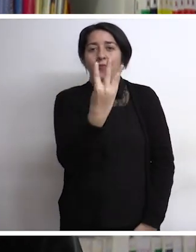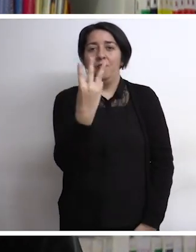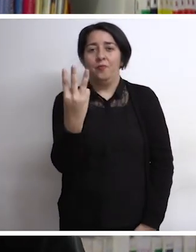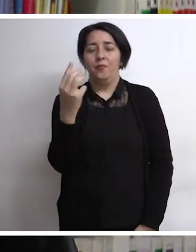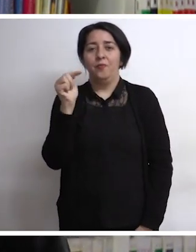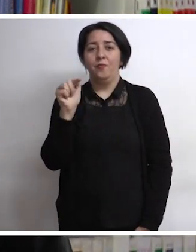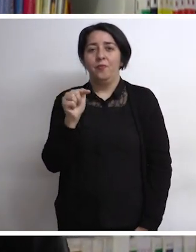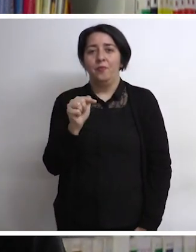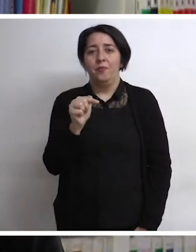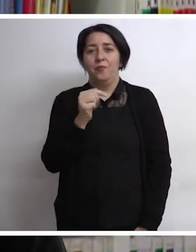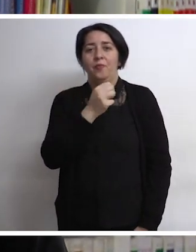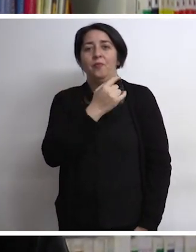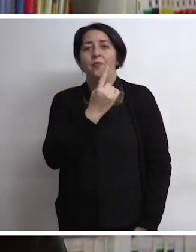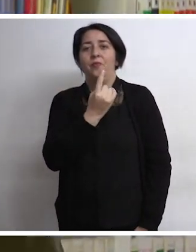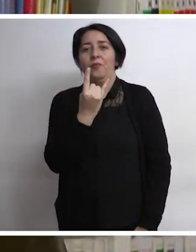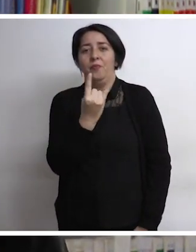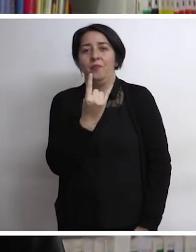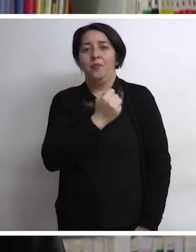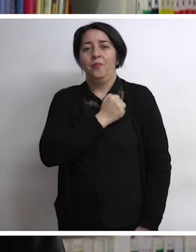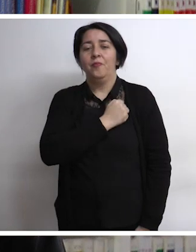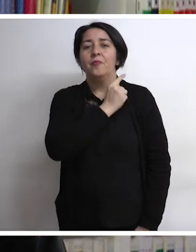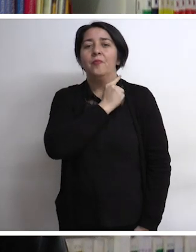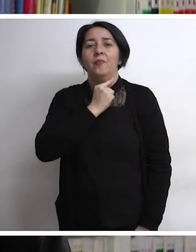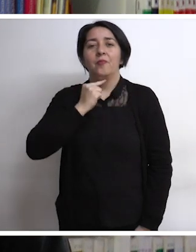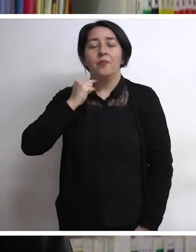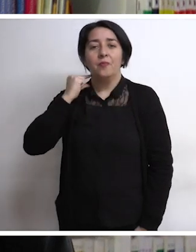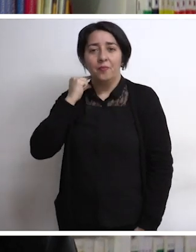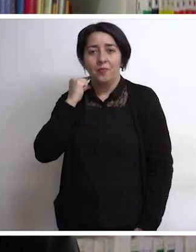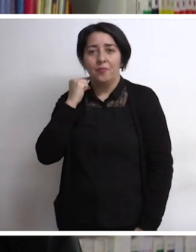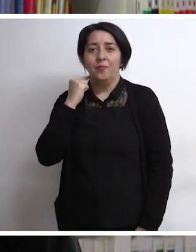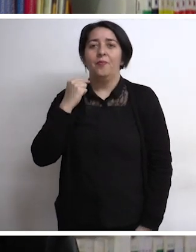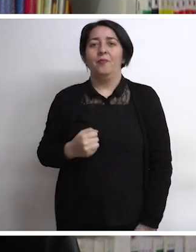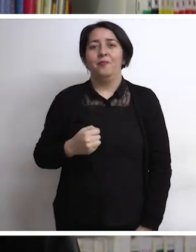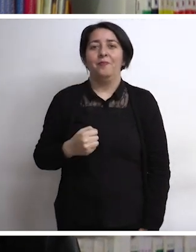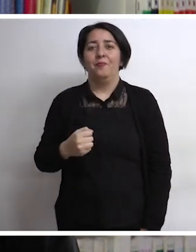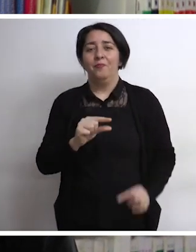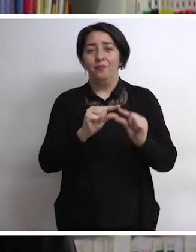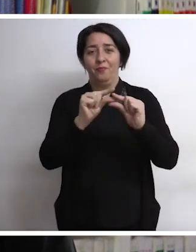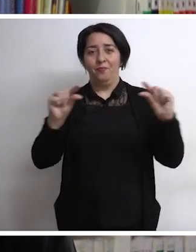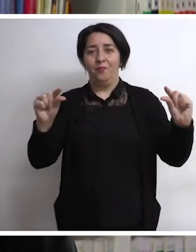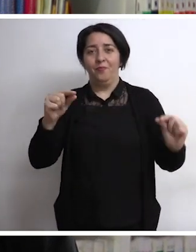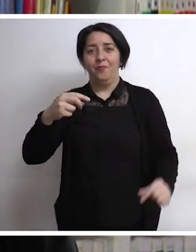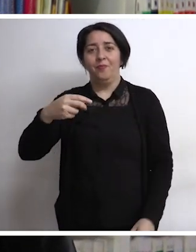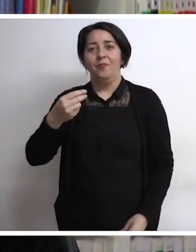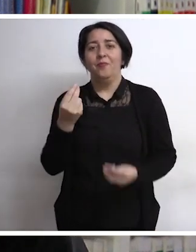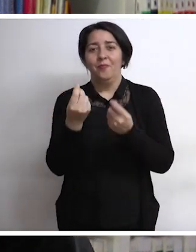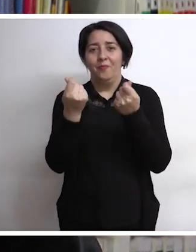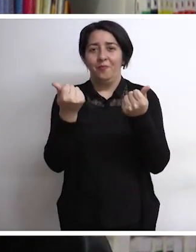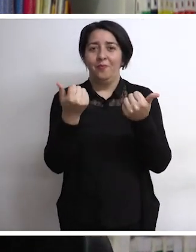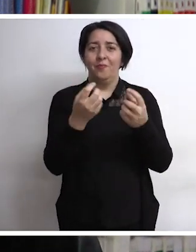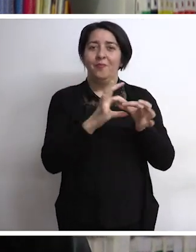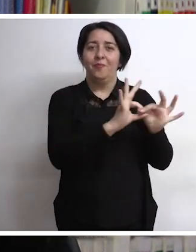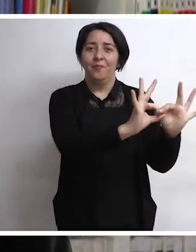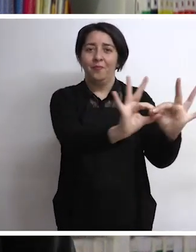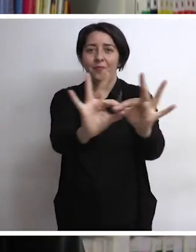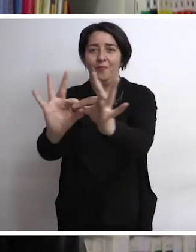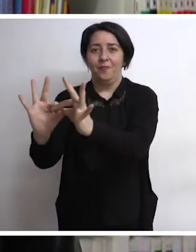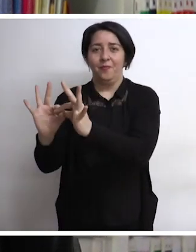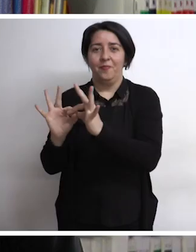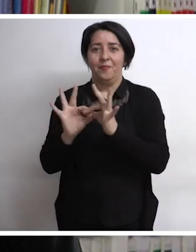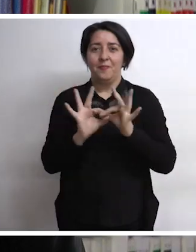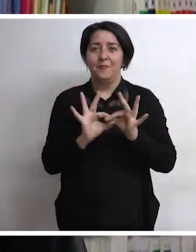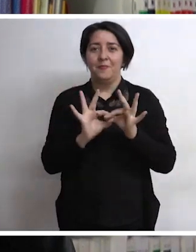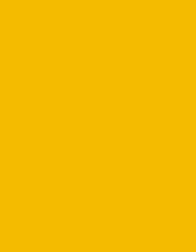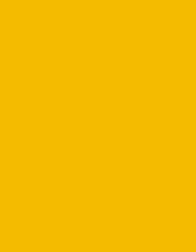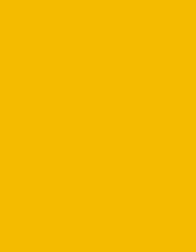Si quieren más información pueden ingresar a la página web a través de cualquier dispositivo móvil y les quiero dejar una frase, la